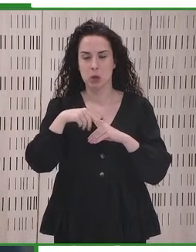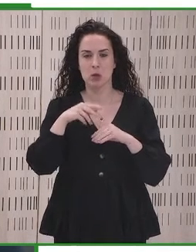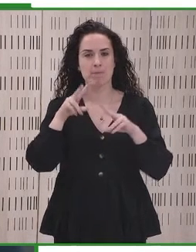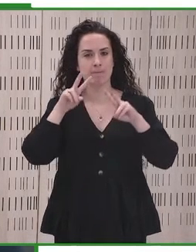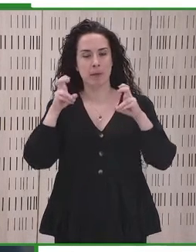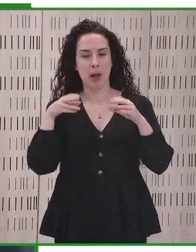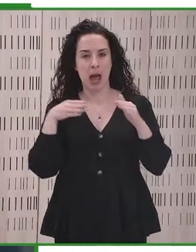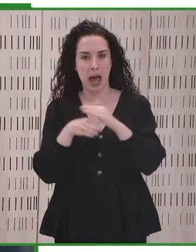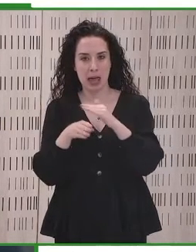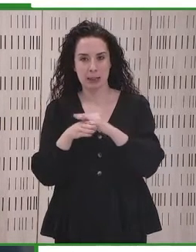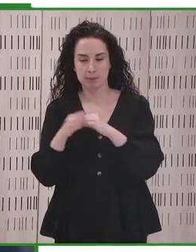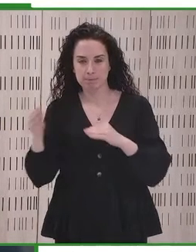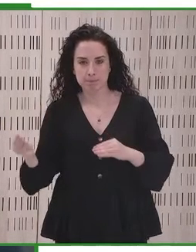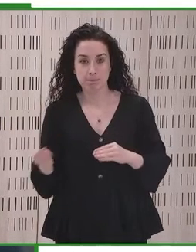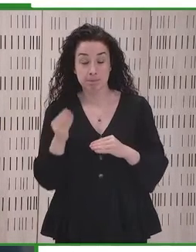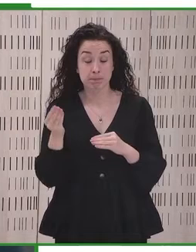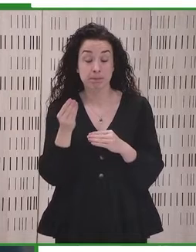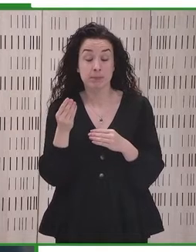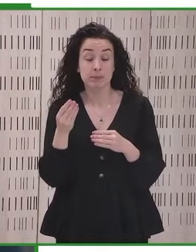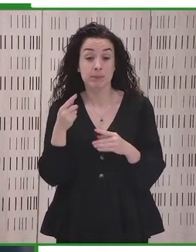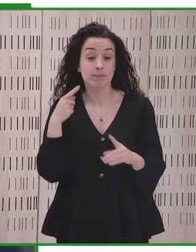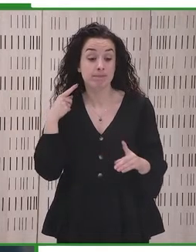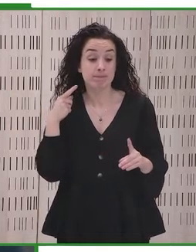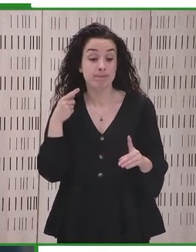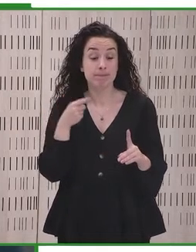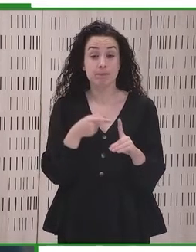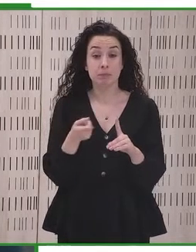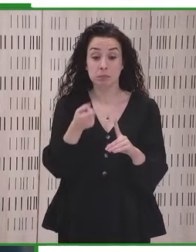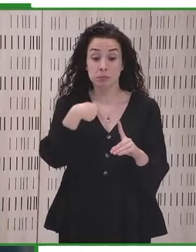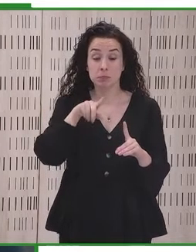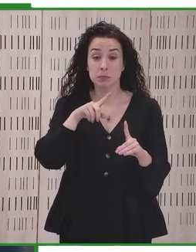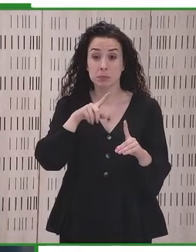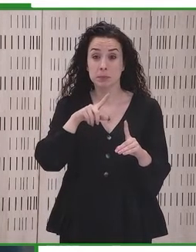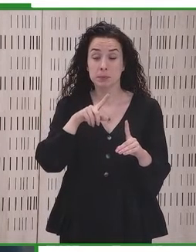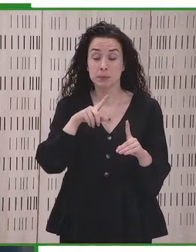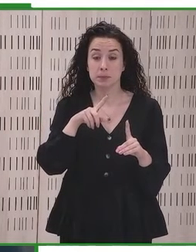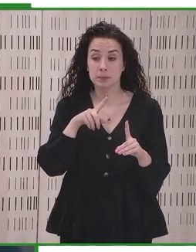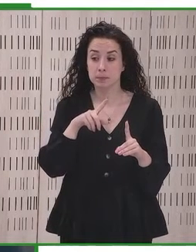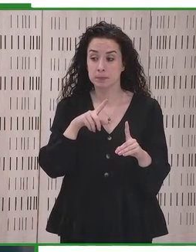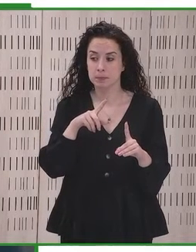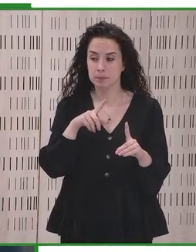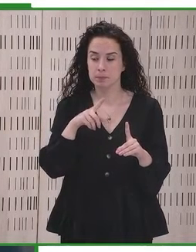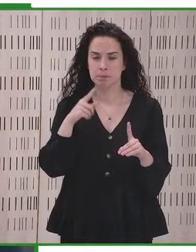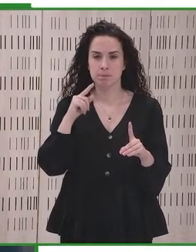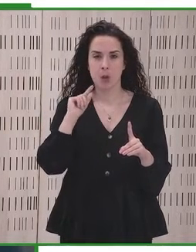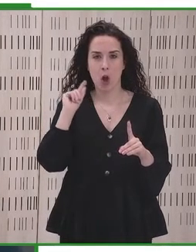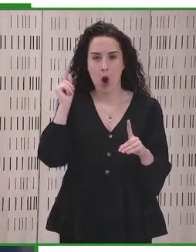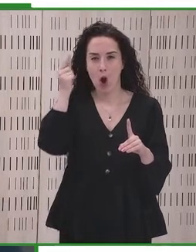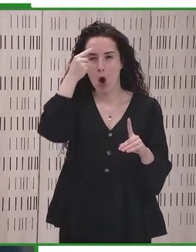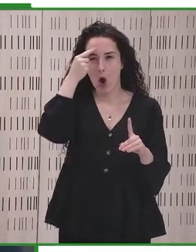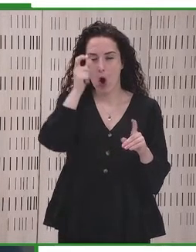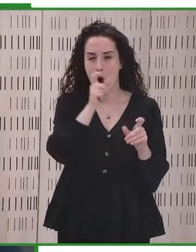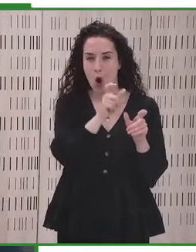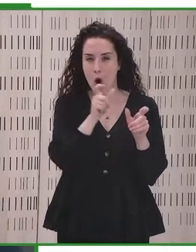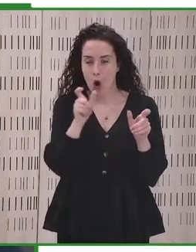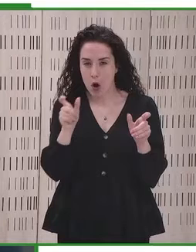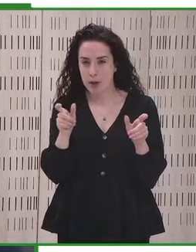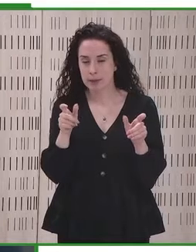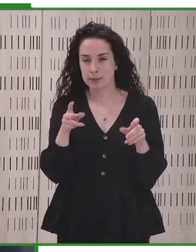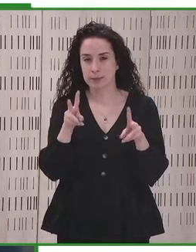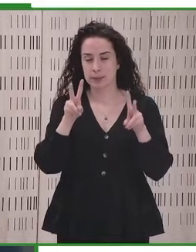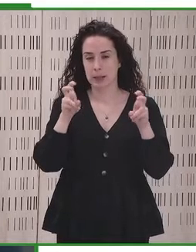cabo los países miembros en el ámbito de la accesibilidad.